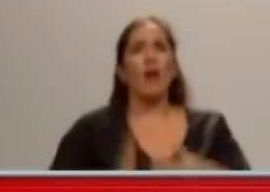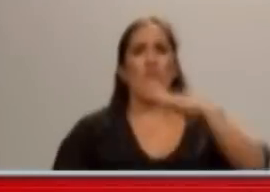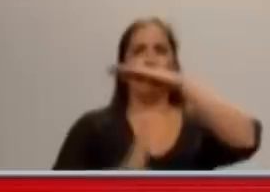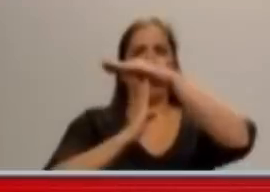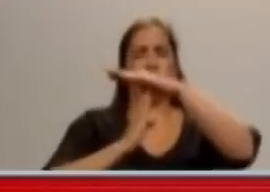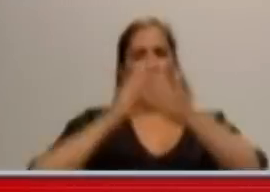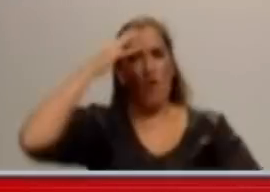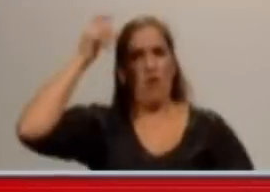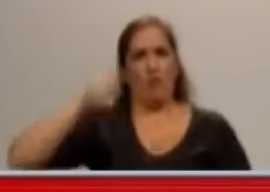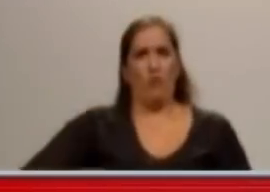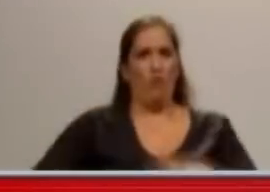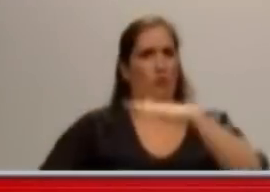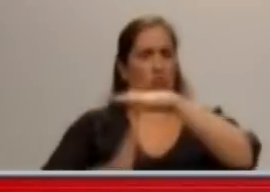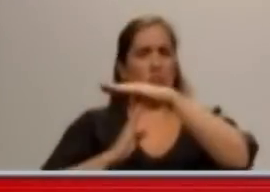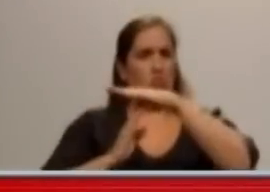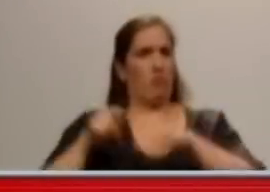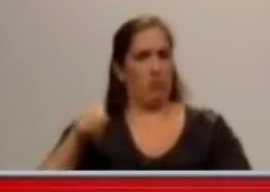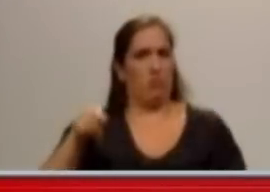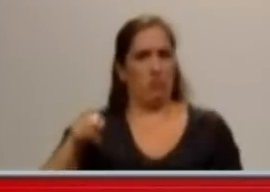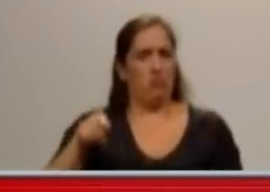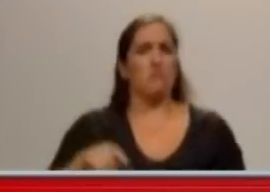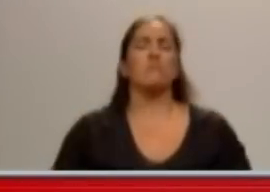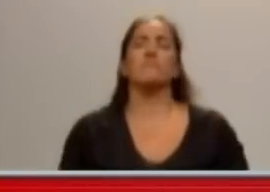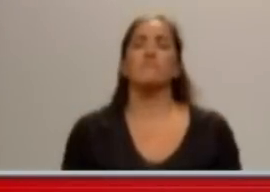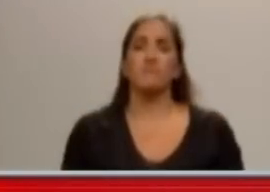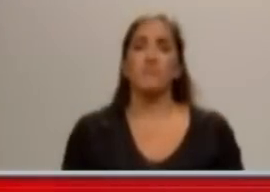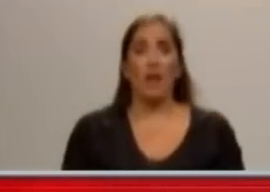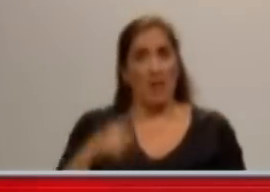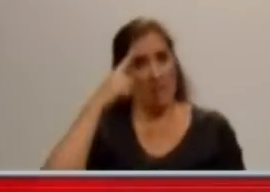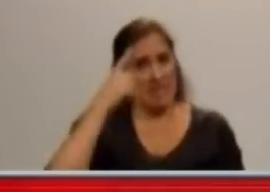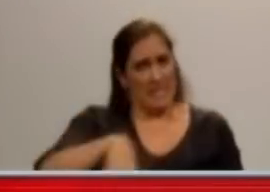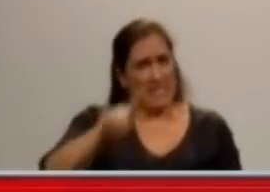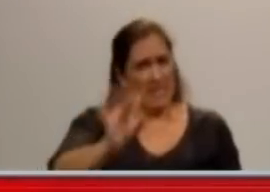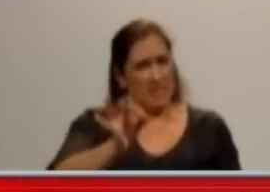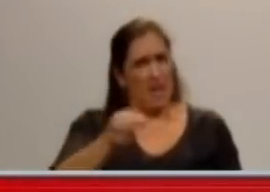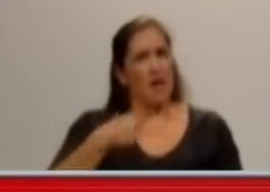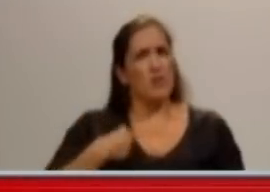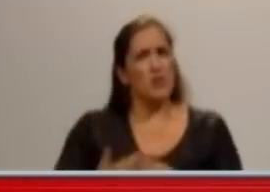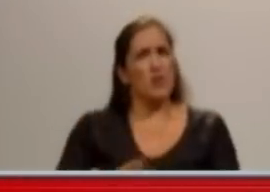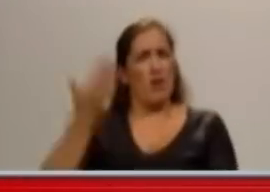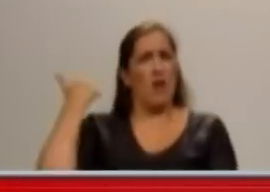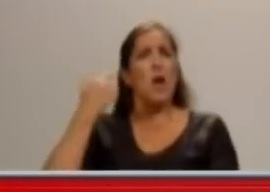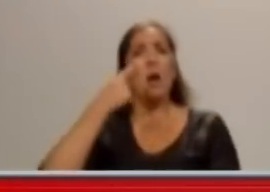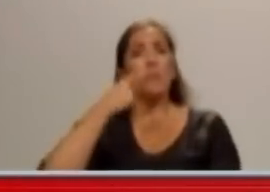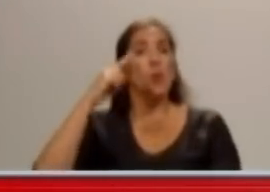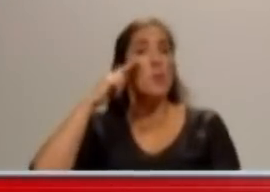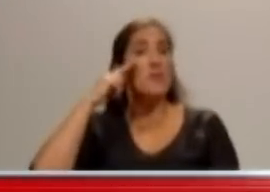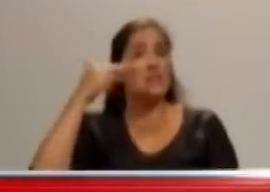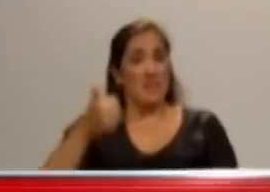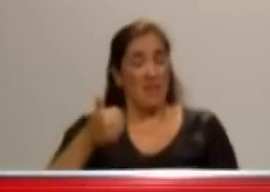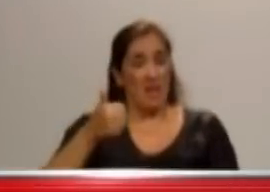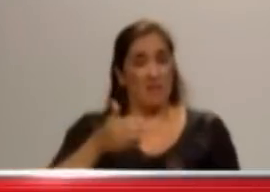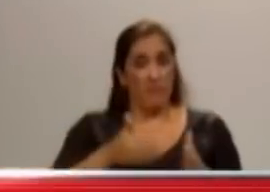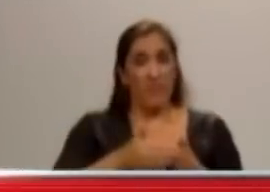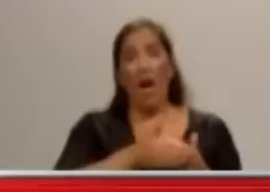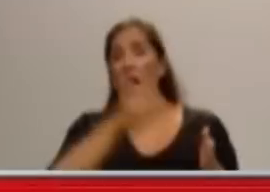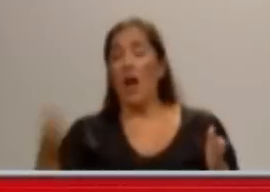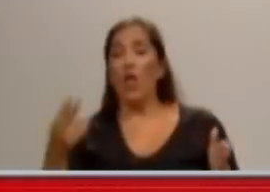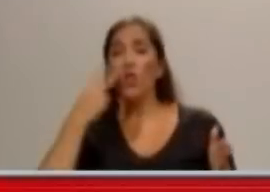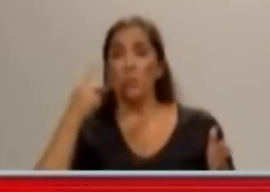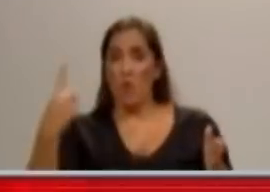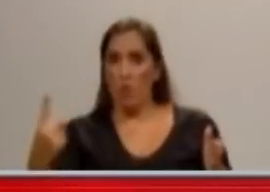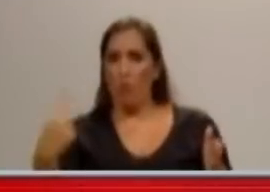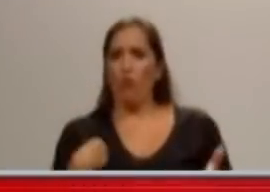de septiembre del 2007, verán que en el discurso que pronunció Néstor Kirchner, que creo que fue un martes